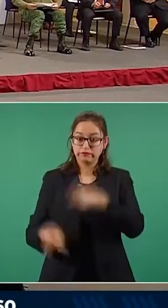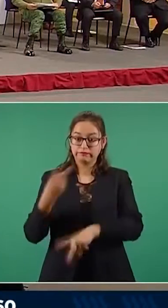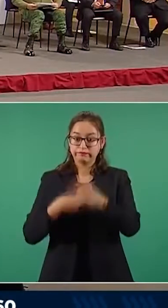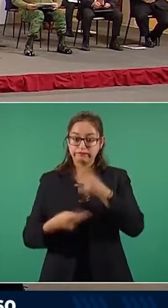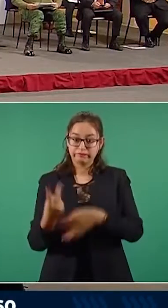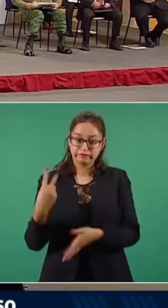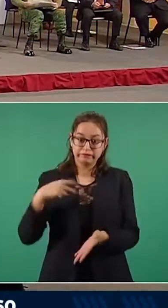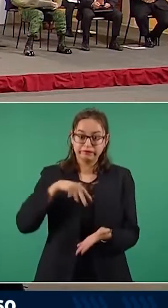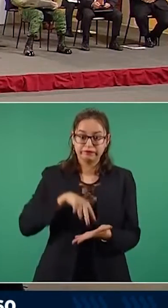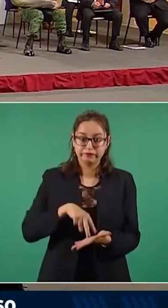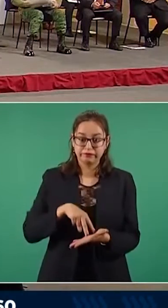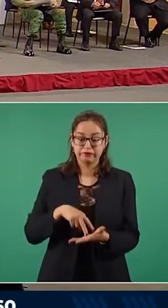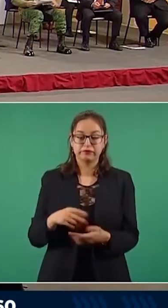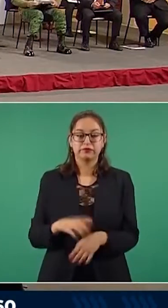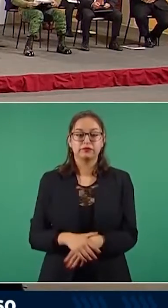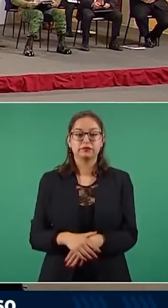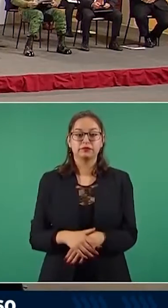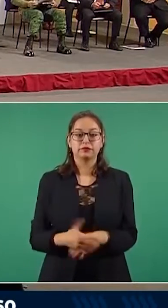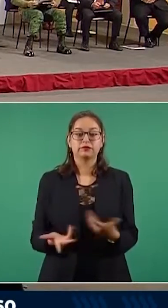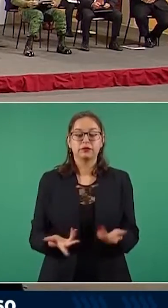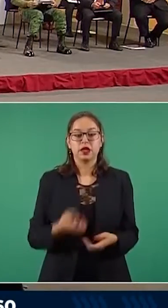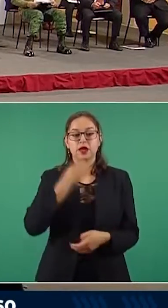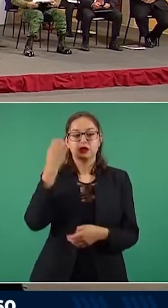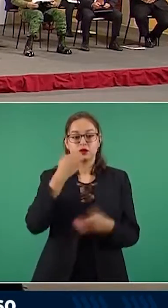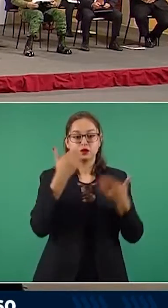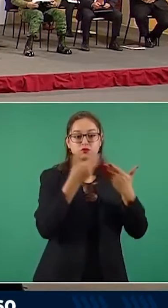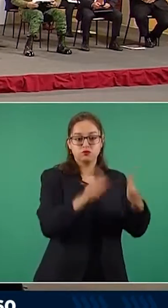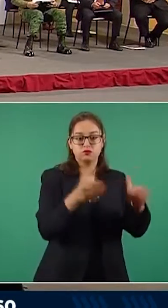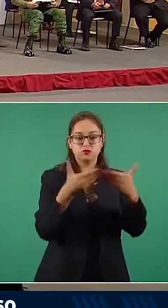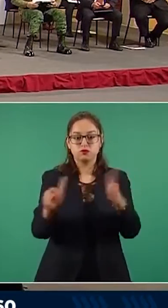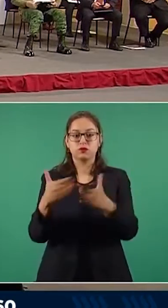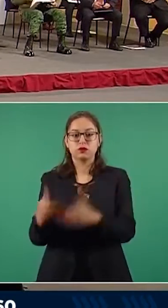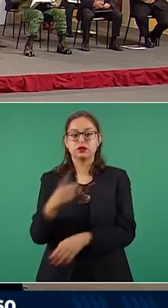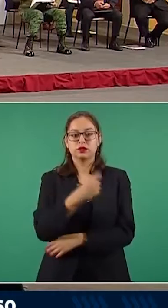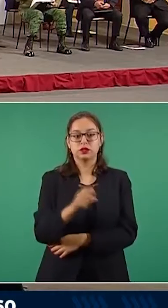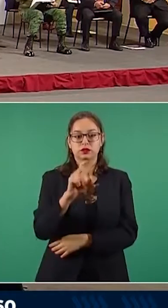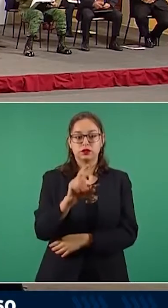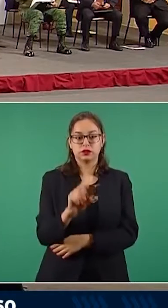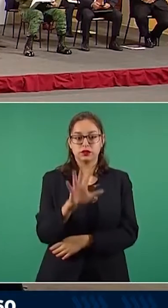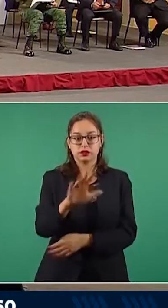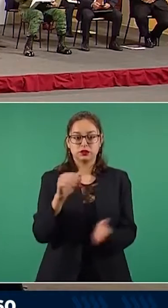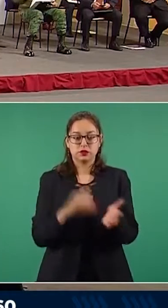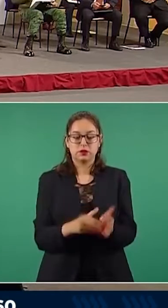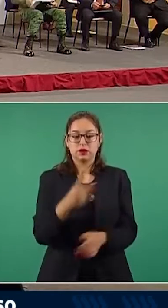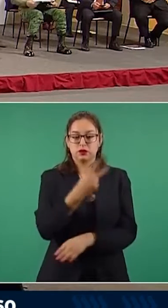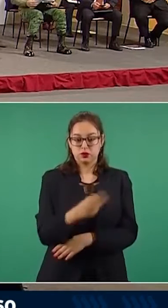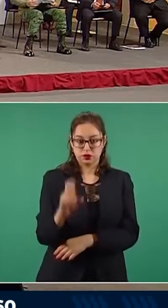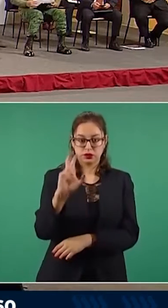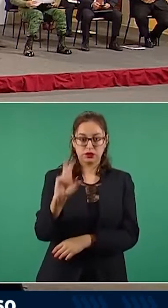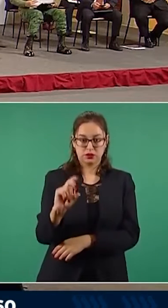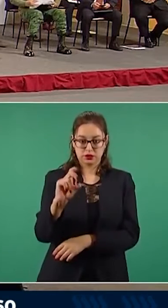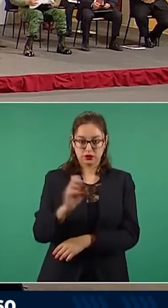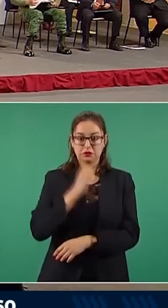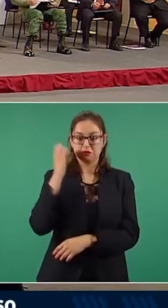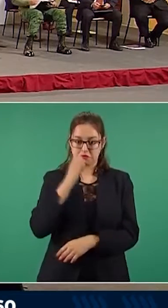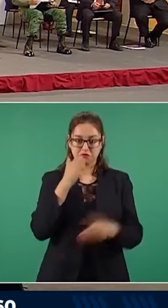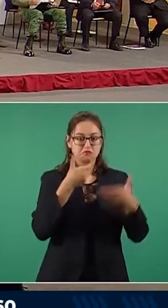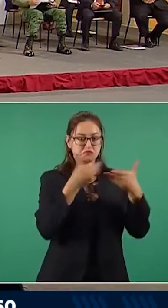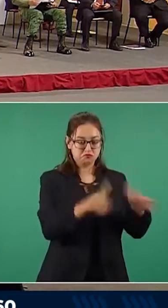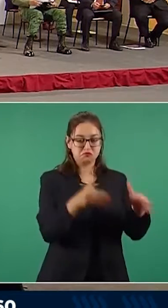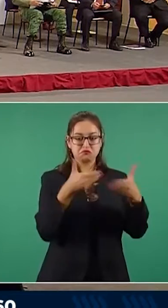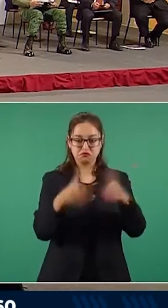Tenemos un reporte de número de escuelas abiertas de 135.230 hasta el momento,